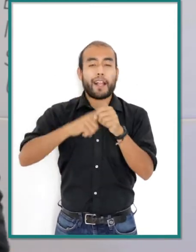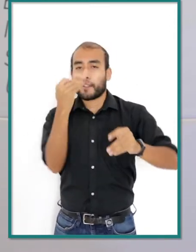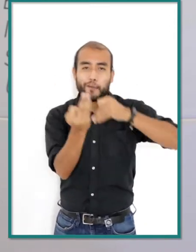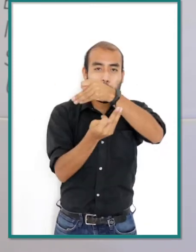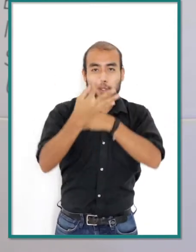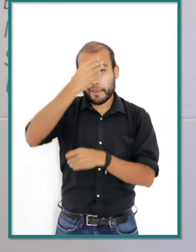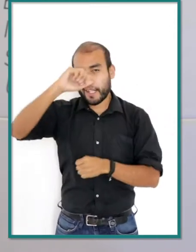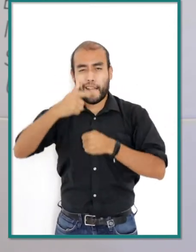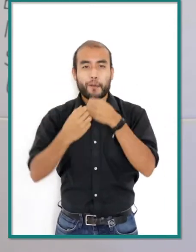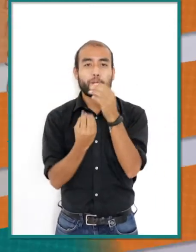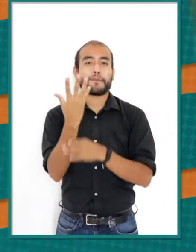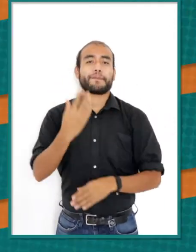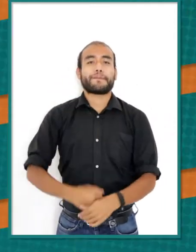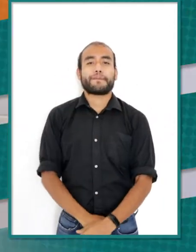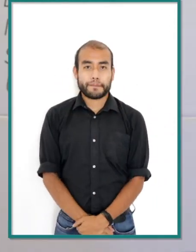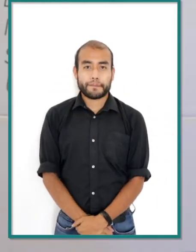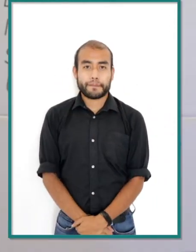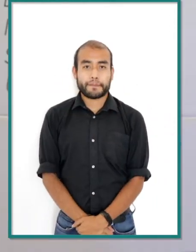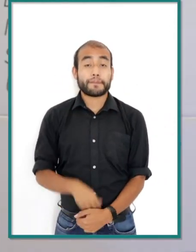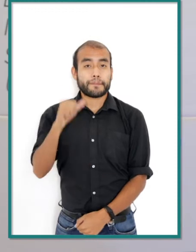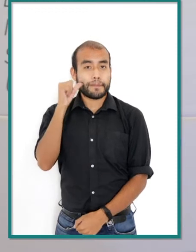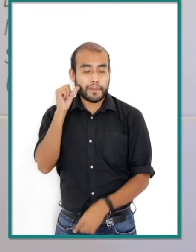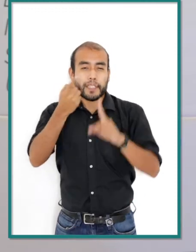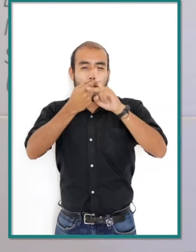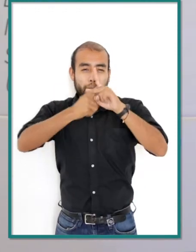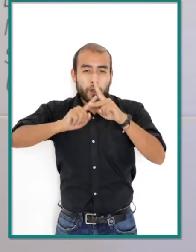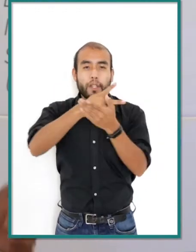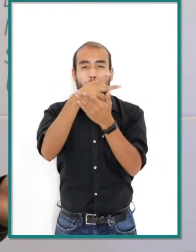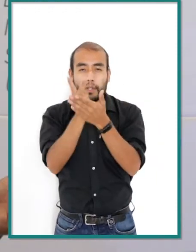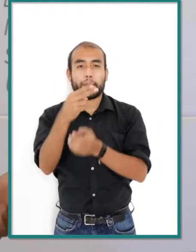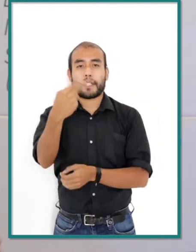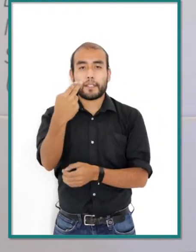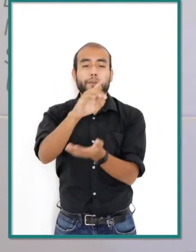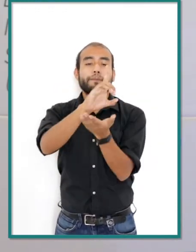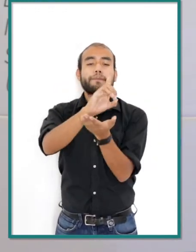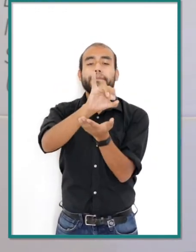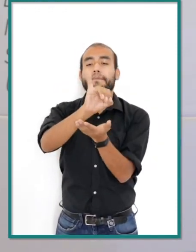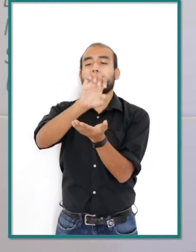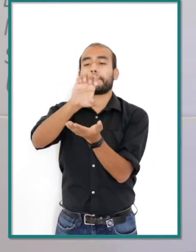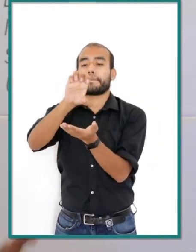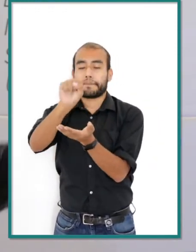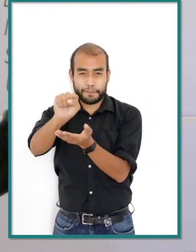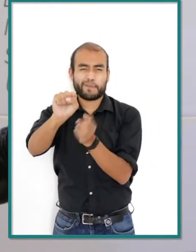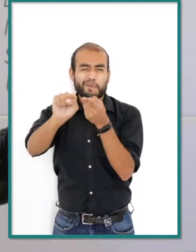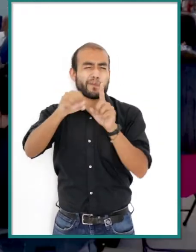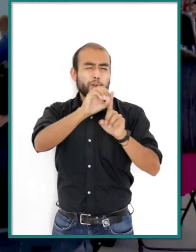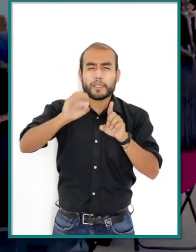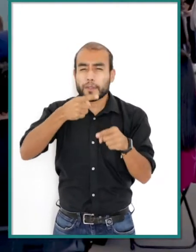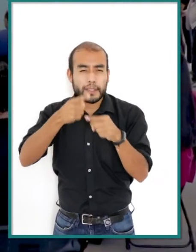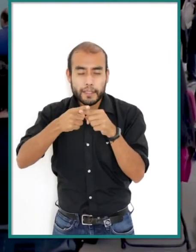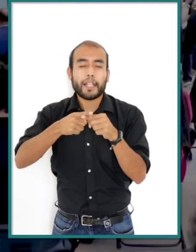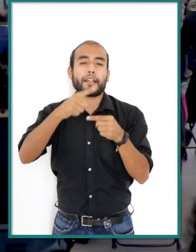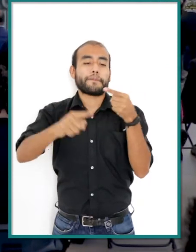pudimos aprender algo nuevo. Ayer celebramos la inauguración del DIES National Multiplication Training México,